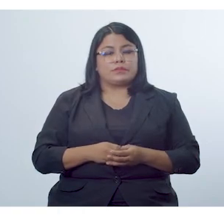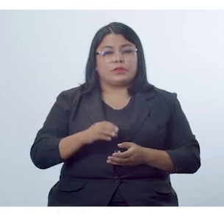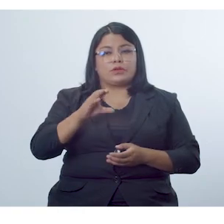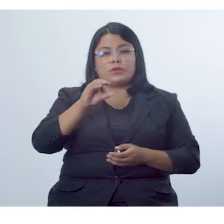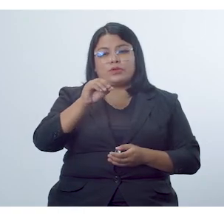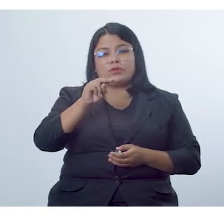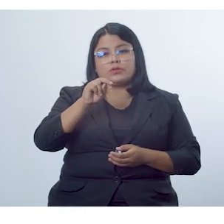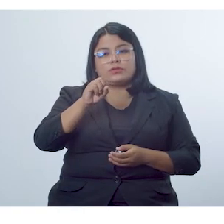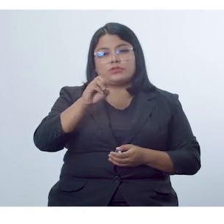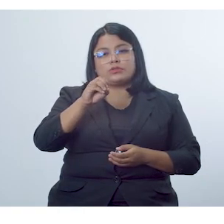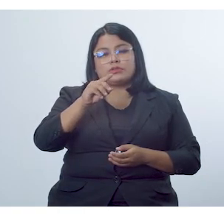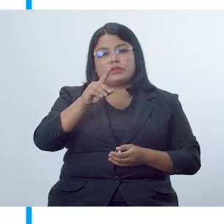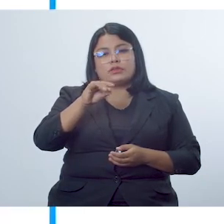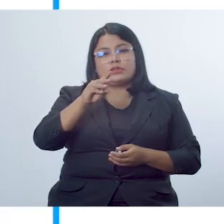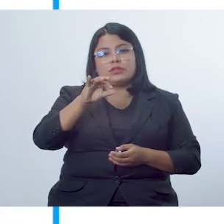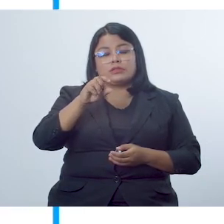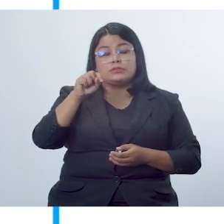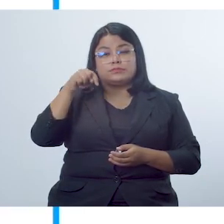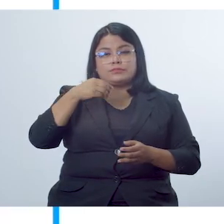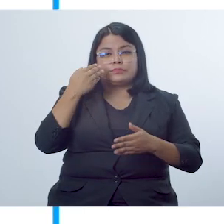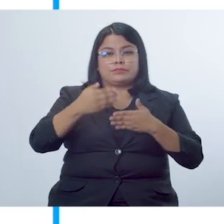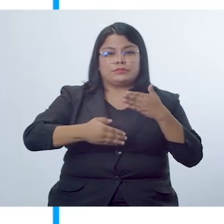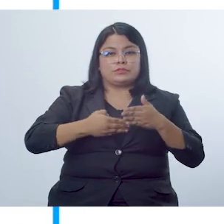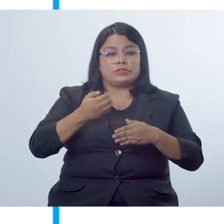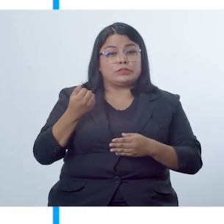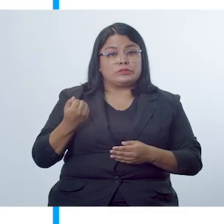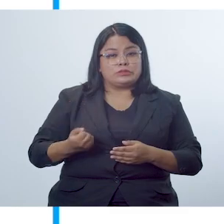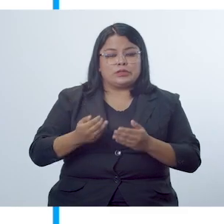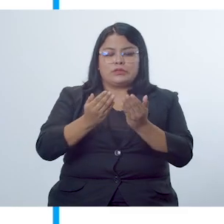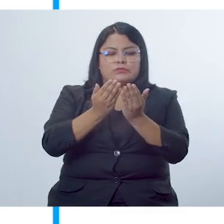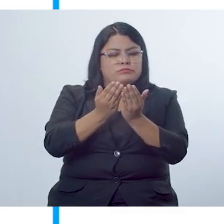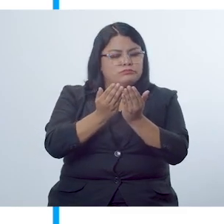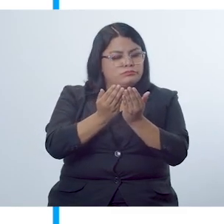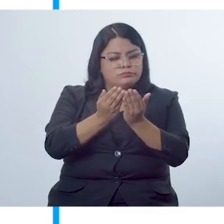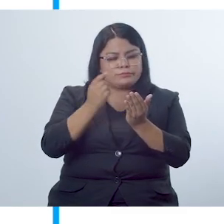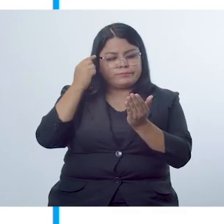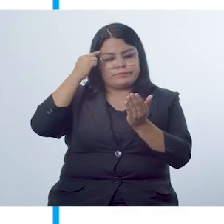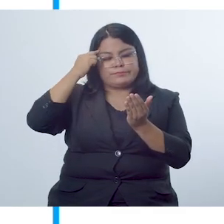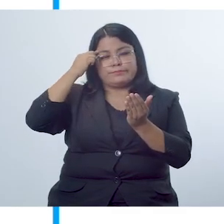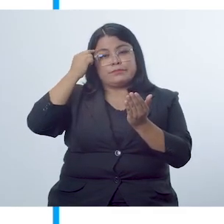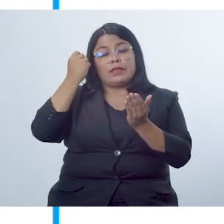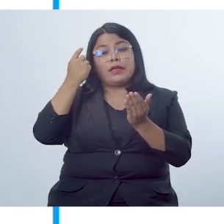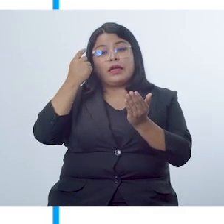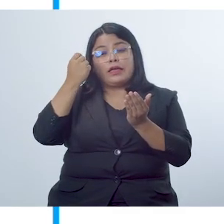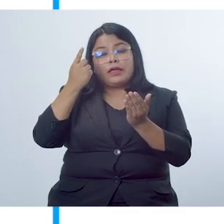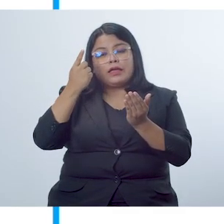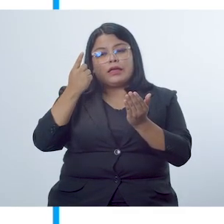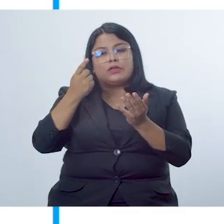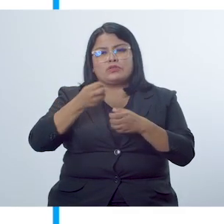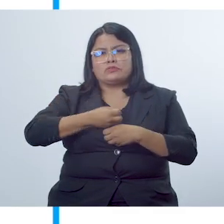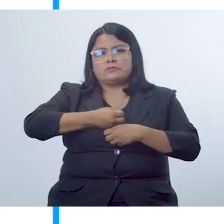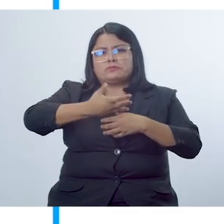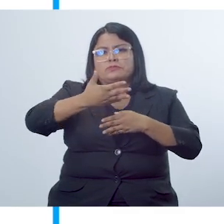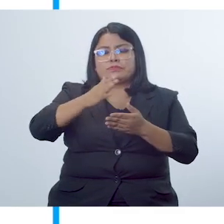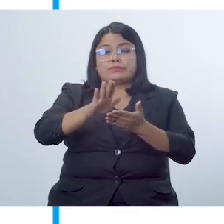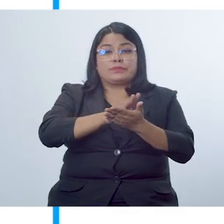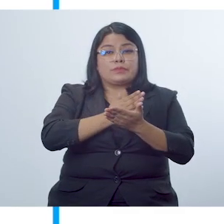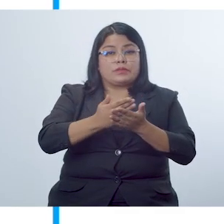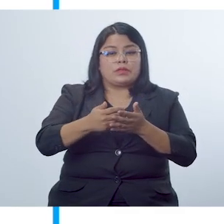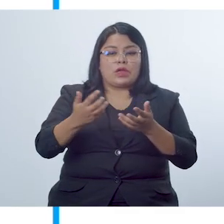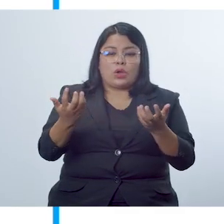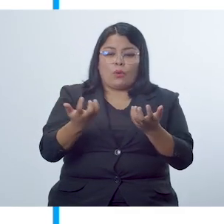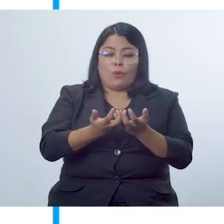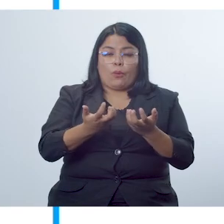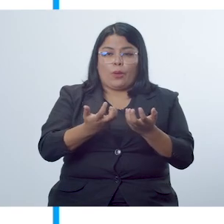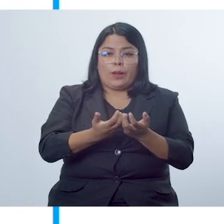Consolidación. En esta etapa el estudiantado hará una lectura crítica de su producto por lo cual compartirá con